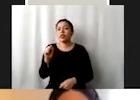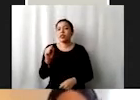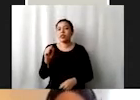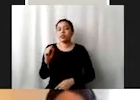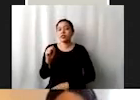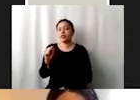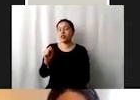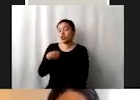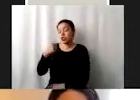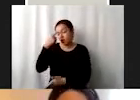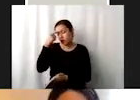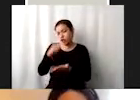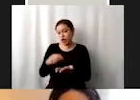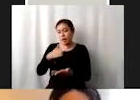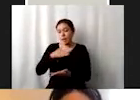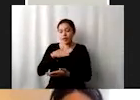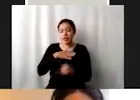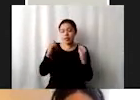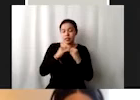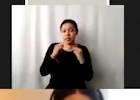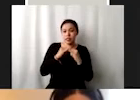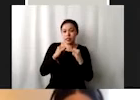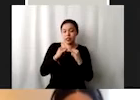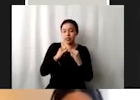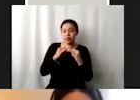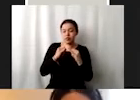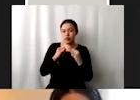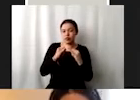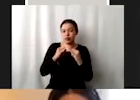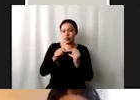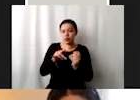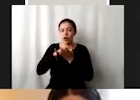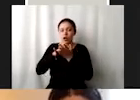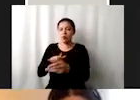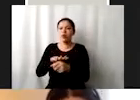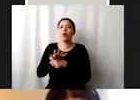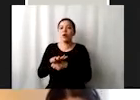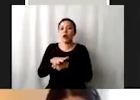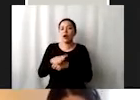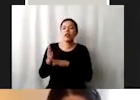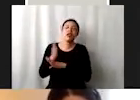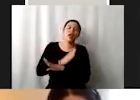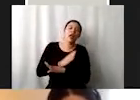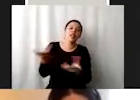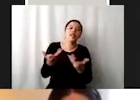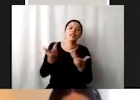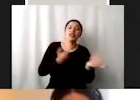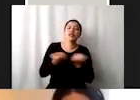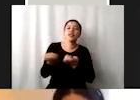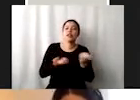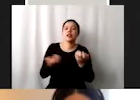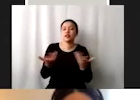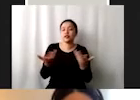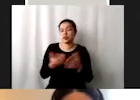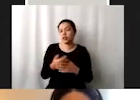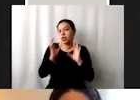creo está enfocada o está trabajando mi organización. No sé si antes de continuar y hacer ese ejercicio así